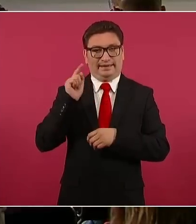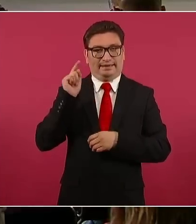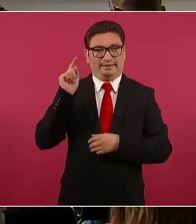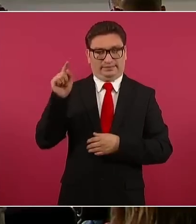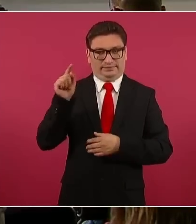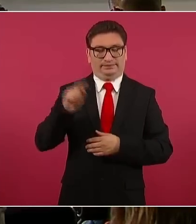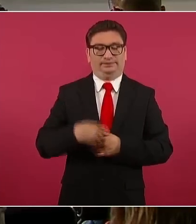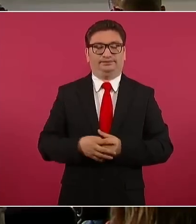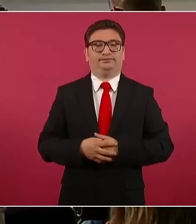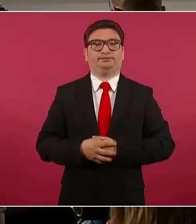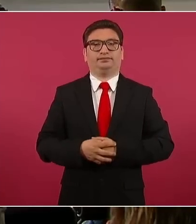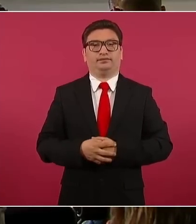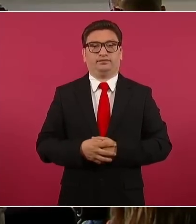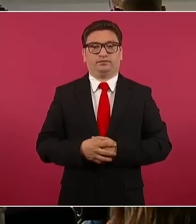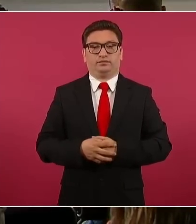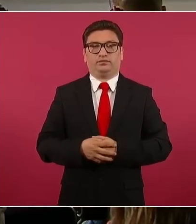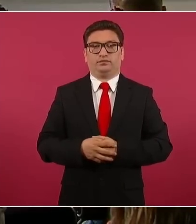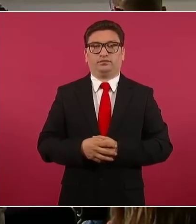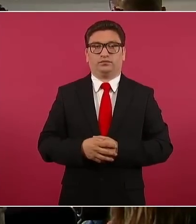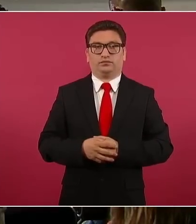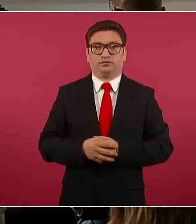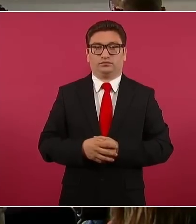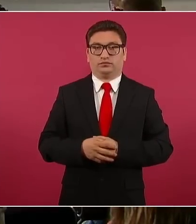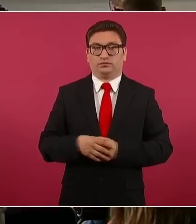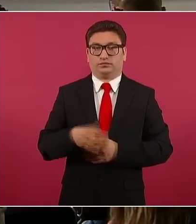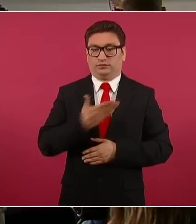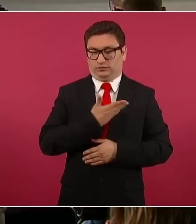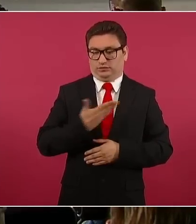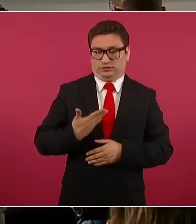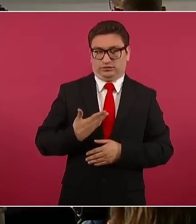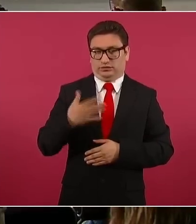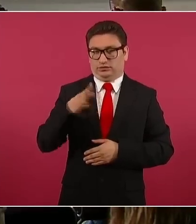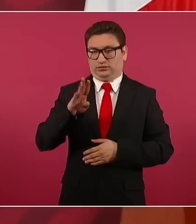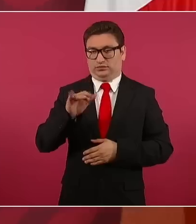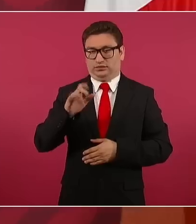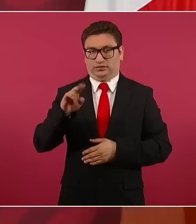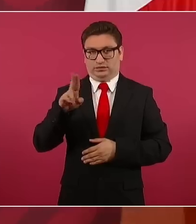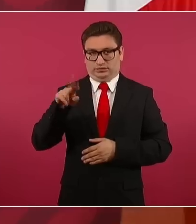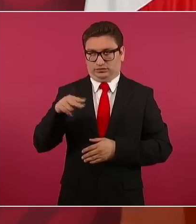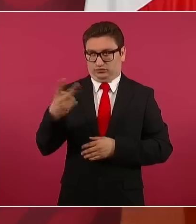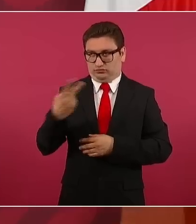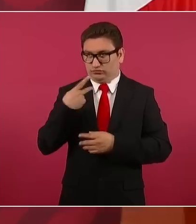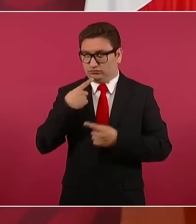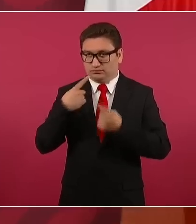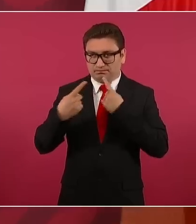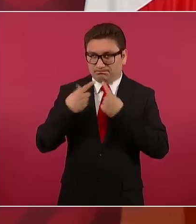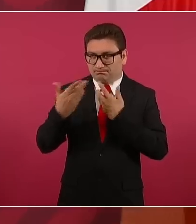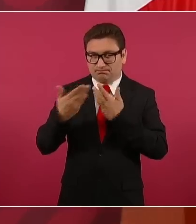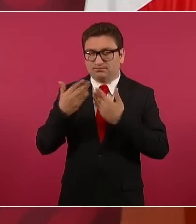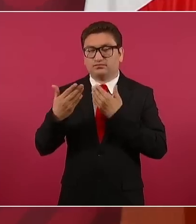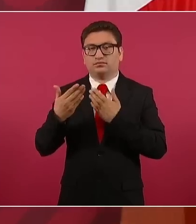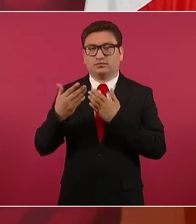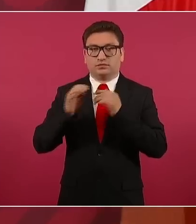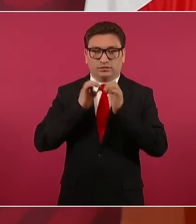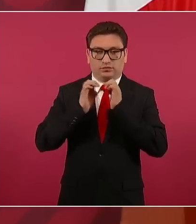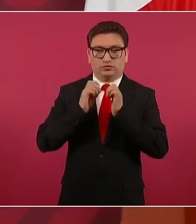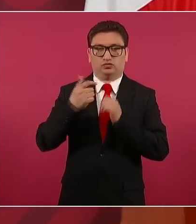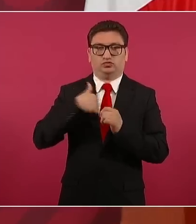entrevista con el presidente Biden, le quiero hacer una propuesta